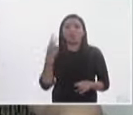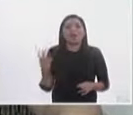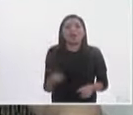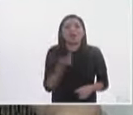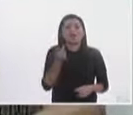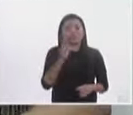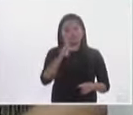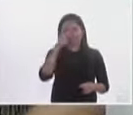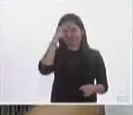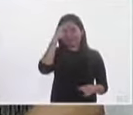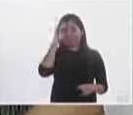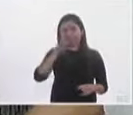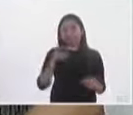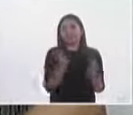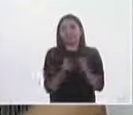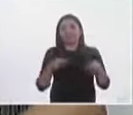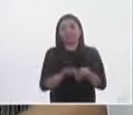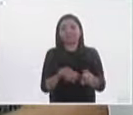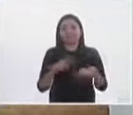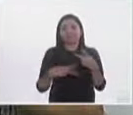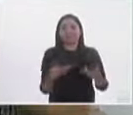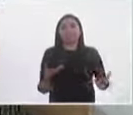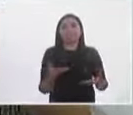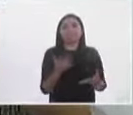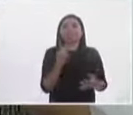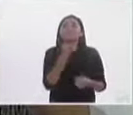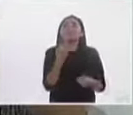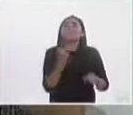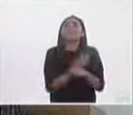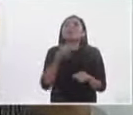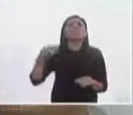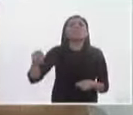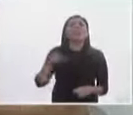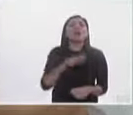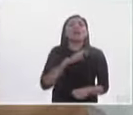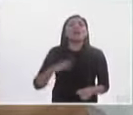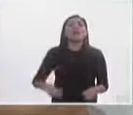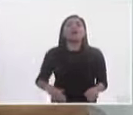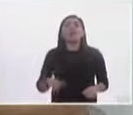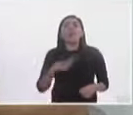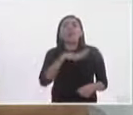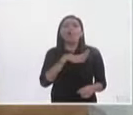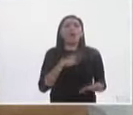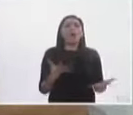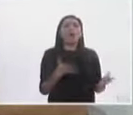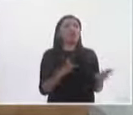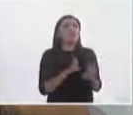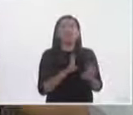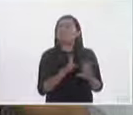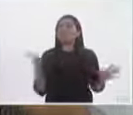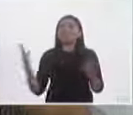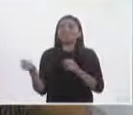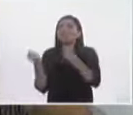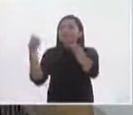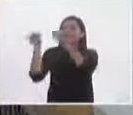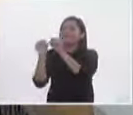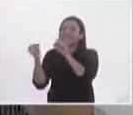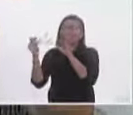que pensamos que es muy importante realizar y es que ¿qué pasa con estos candidatos cuando no tienen una plataforma política o